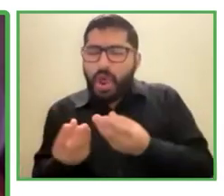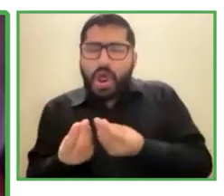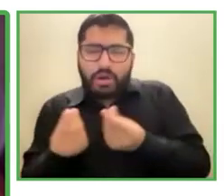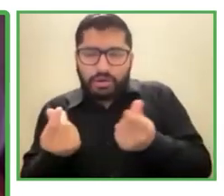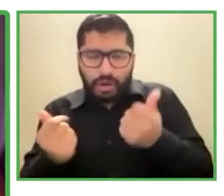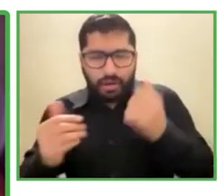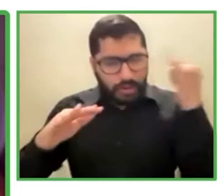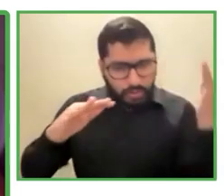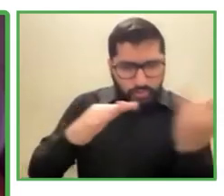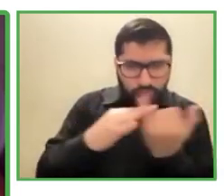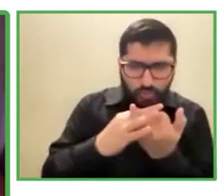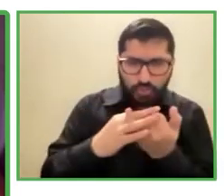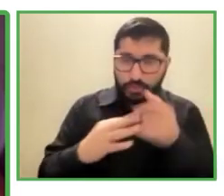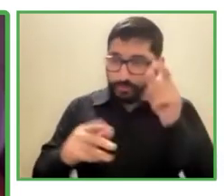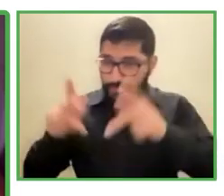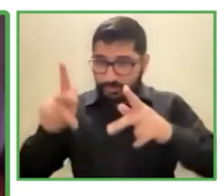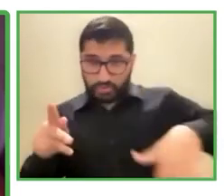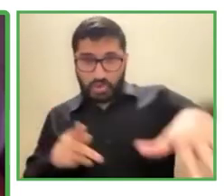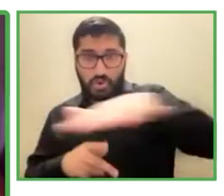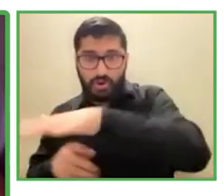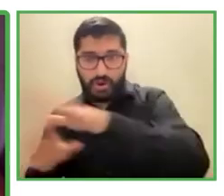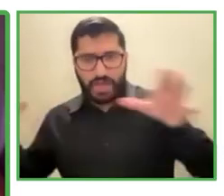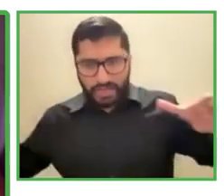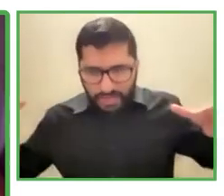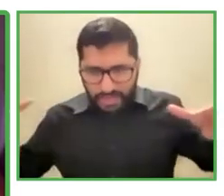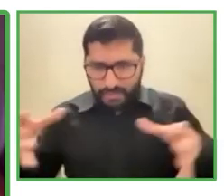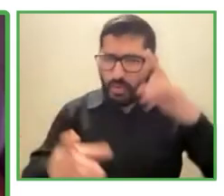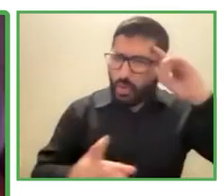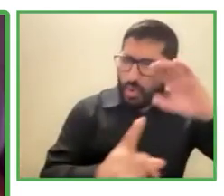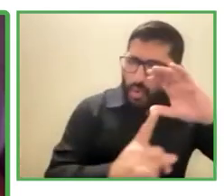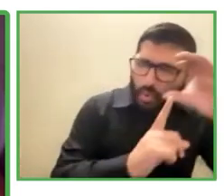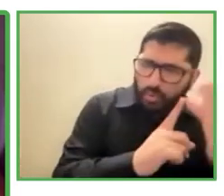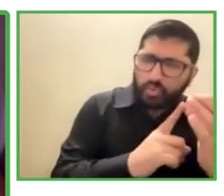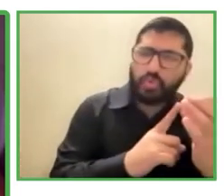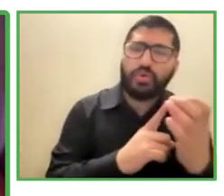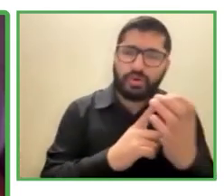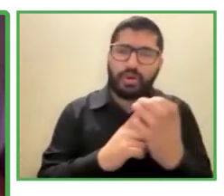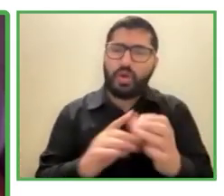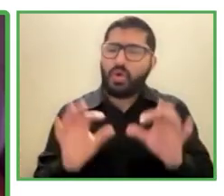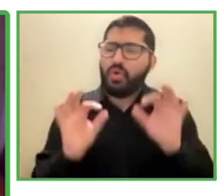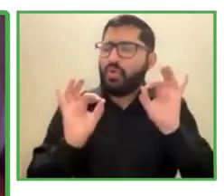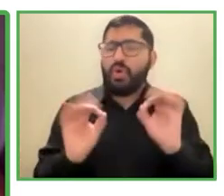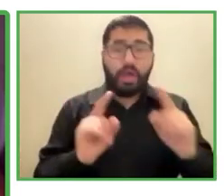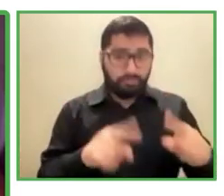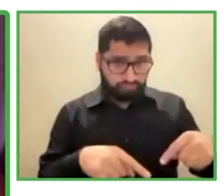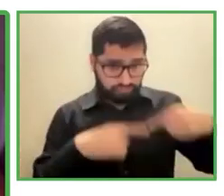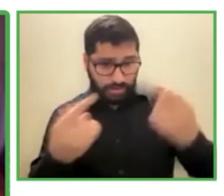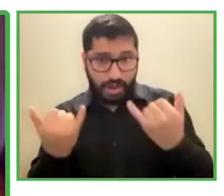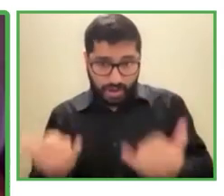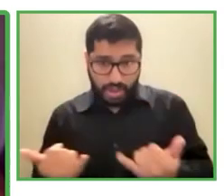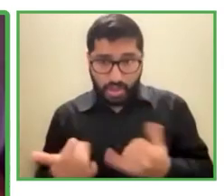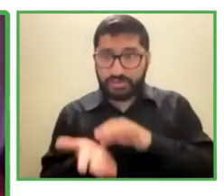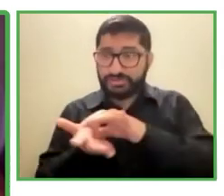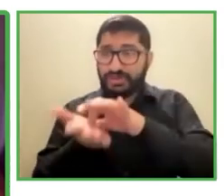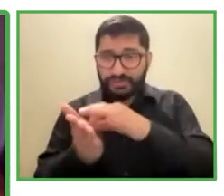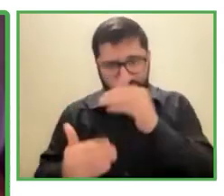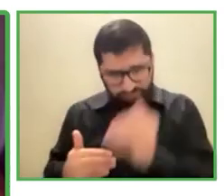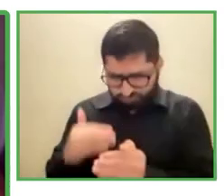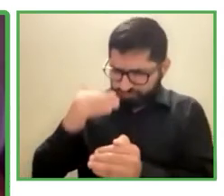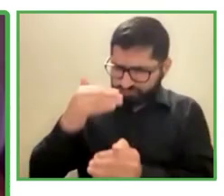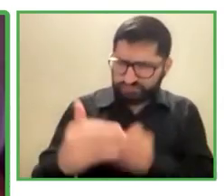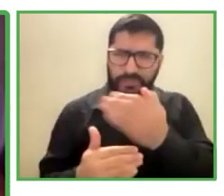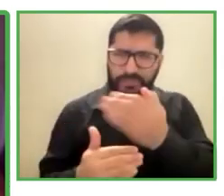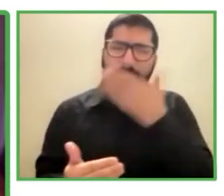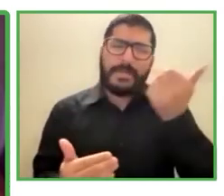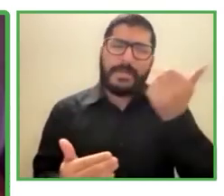cultura afortunadamente el servicio está siendo paulatinamente mejor recibido por las empresas y por las personas